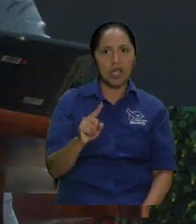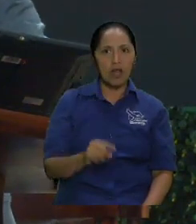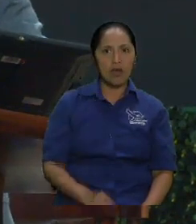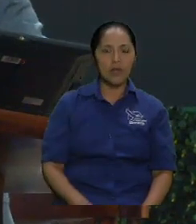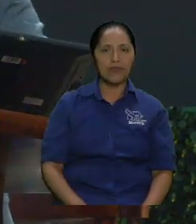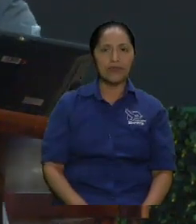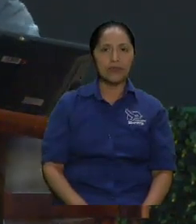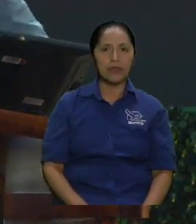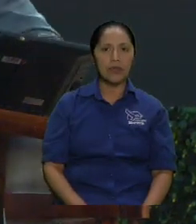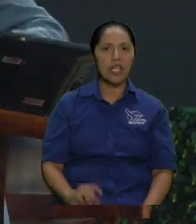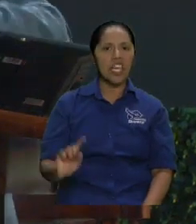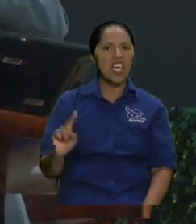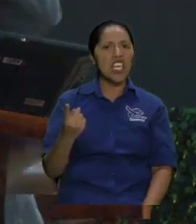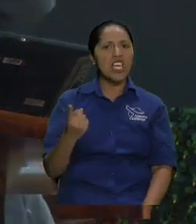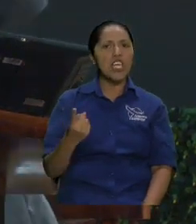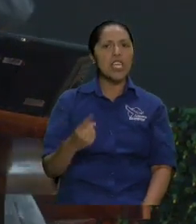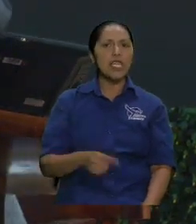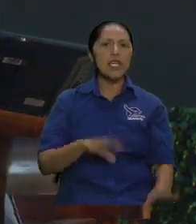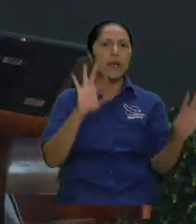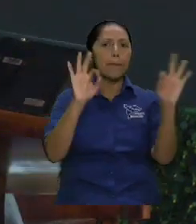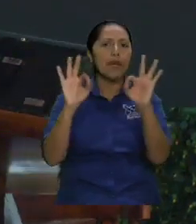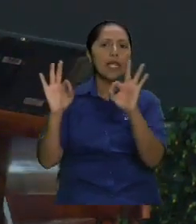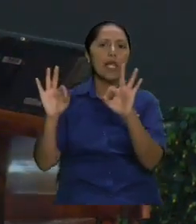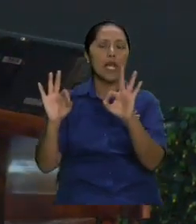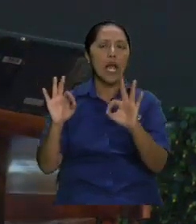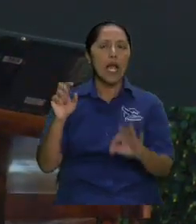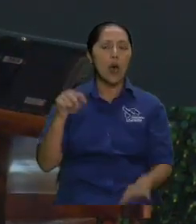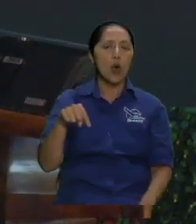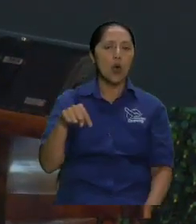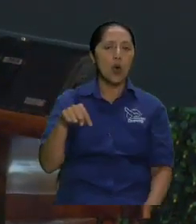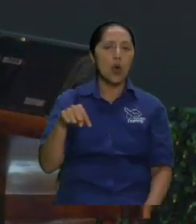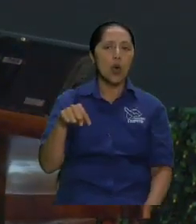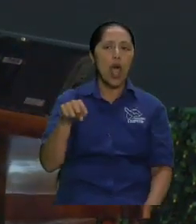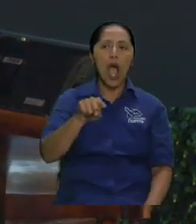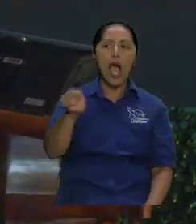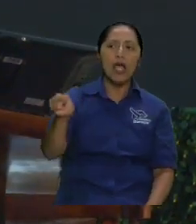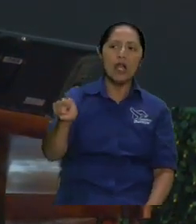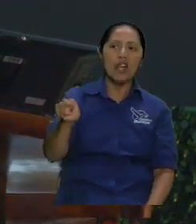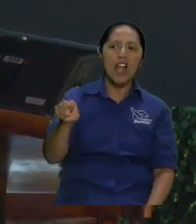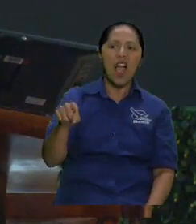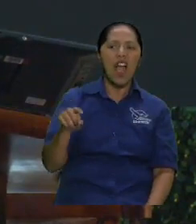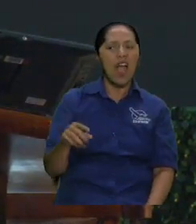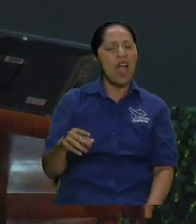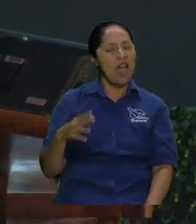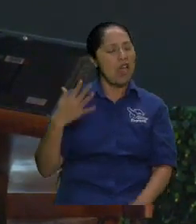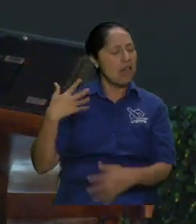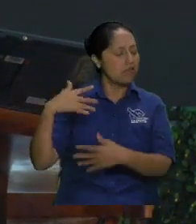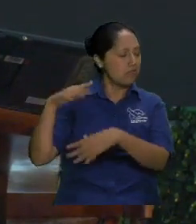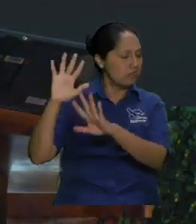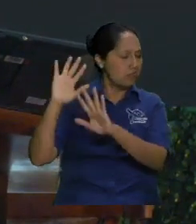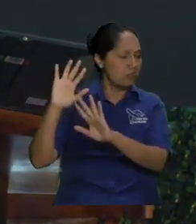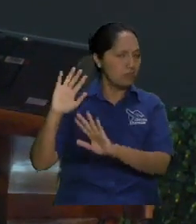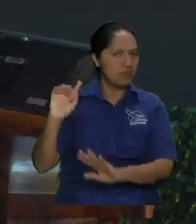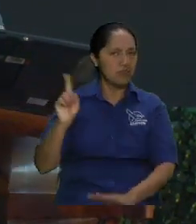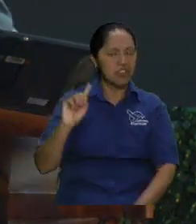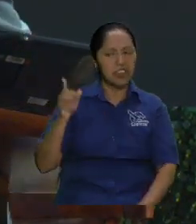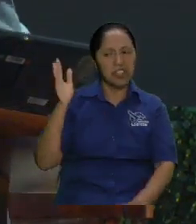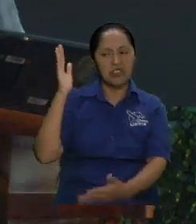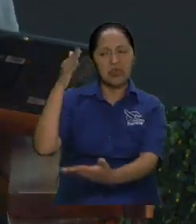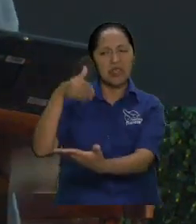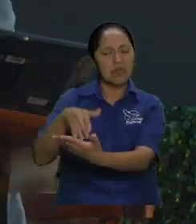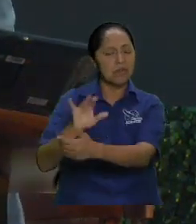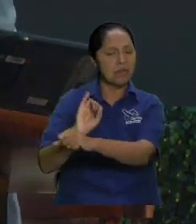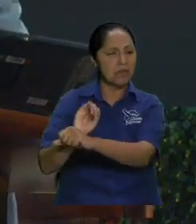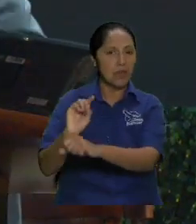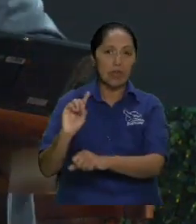yo ya di y eso eso lo voy a hacer ya no voy a dar los programas porque doy